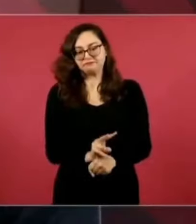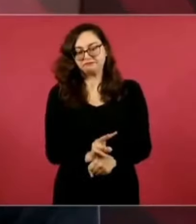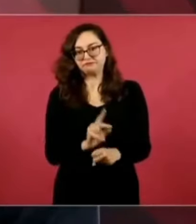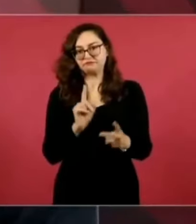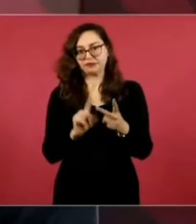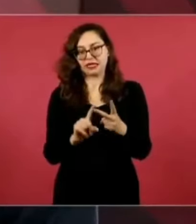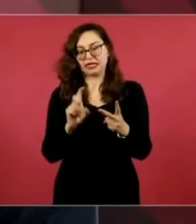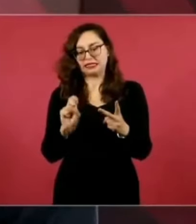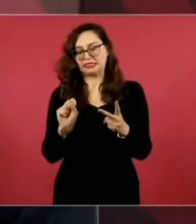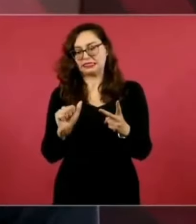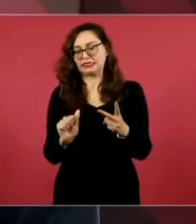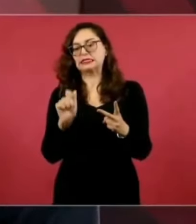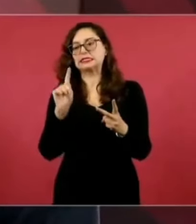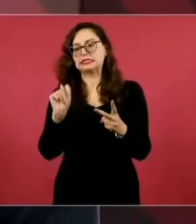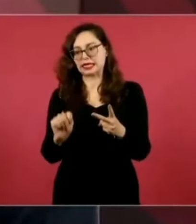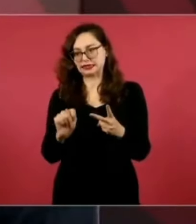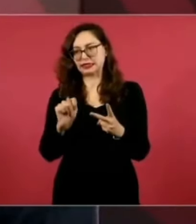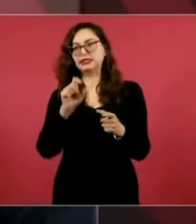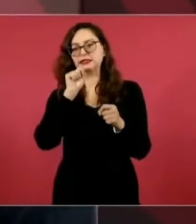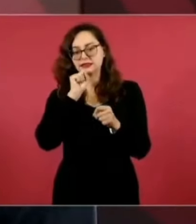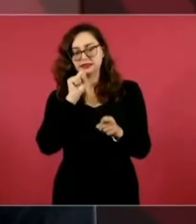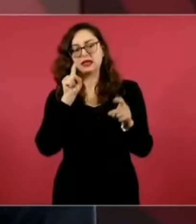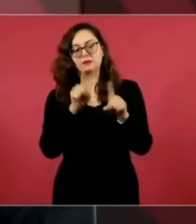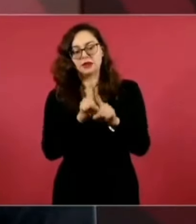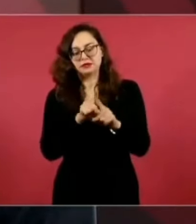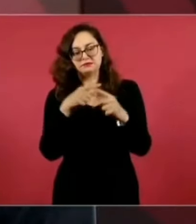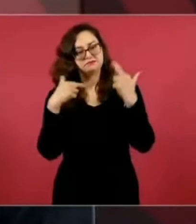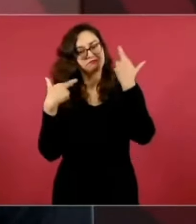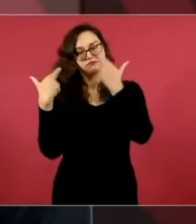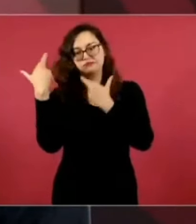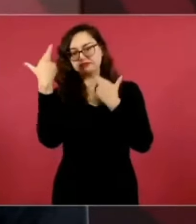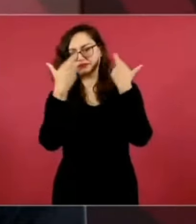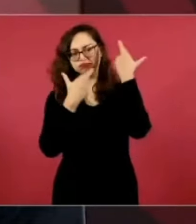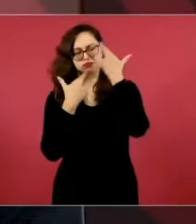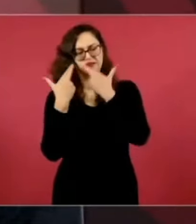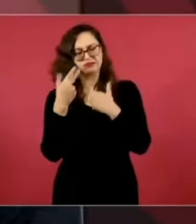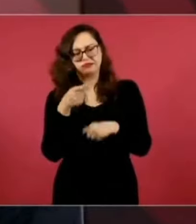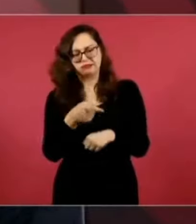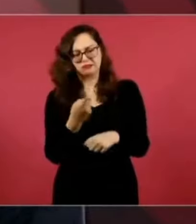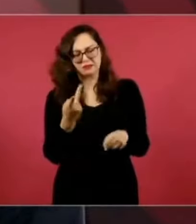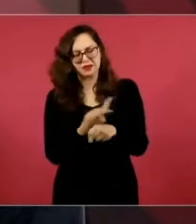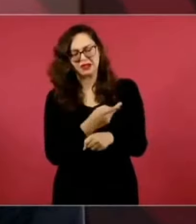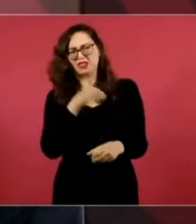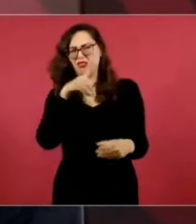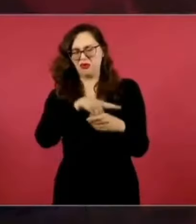sobre estos donativos,